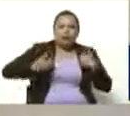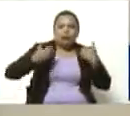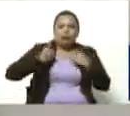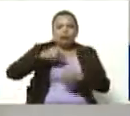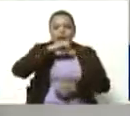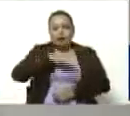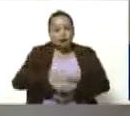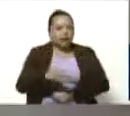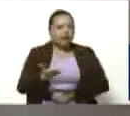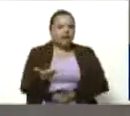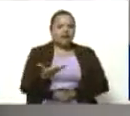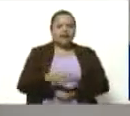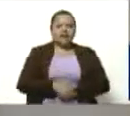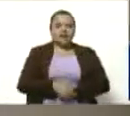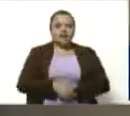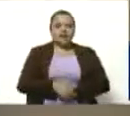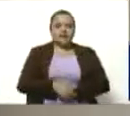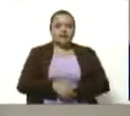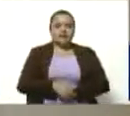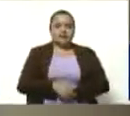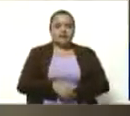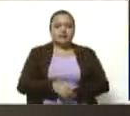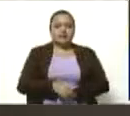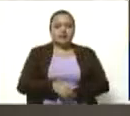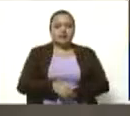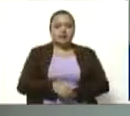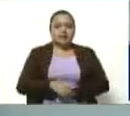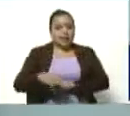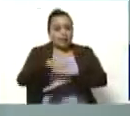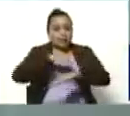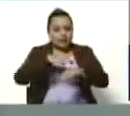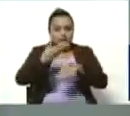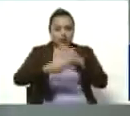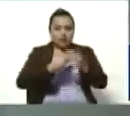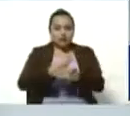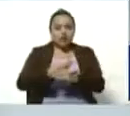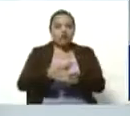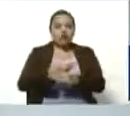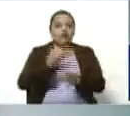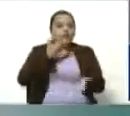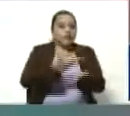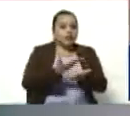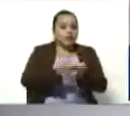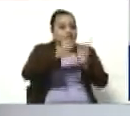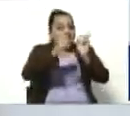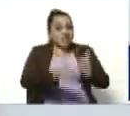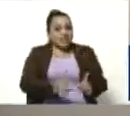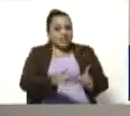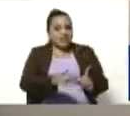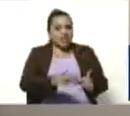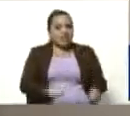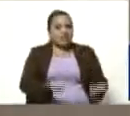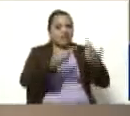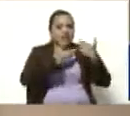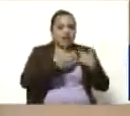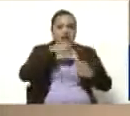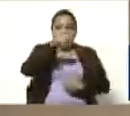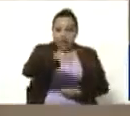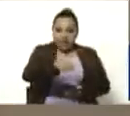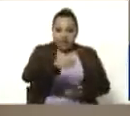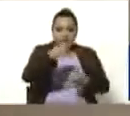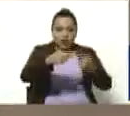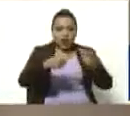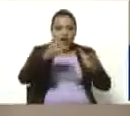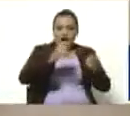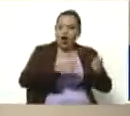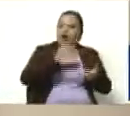de África. Y el ministro incluso hizo la propuesta de que si se decide en algún momento por las altas autoridades, estas piezas puedan ser